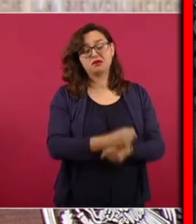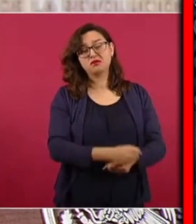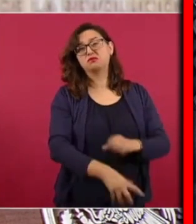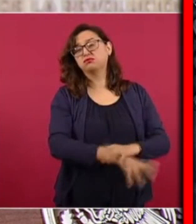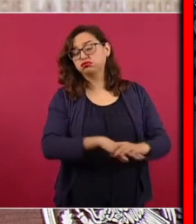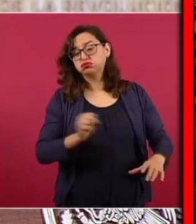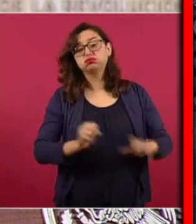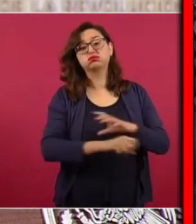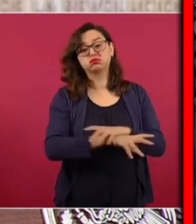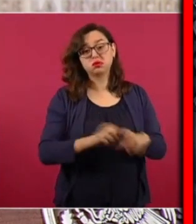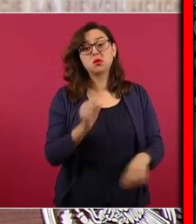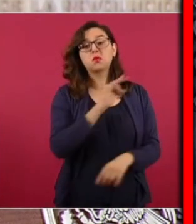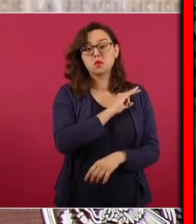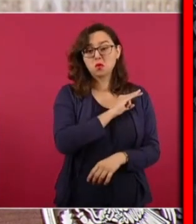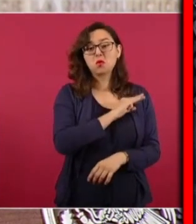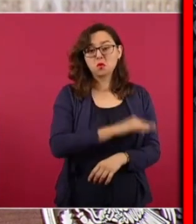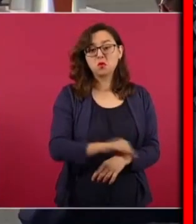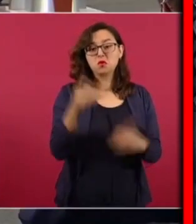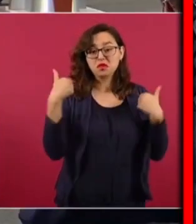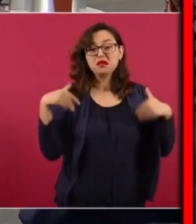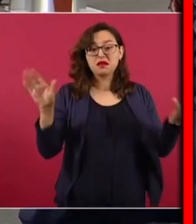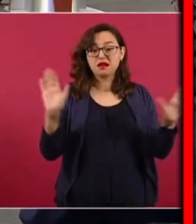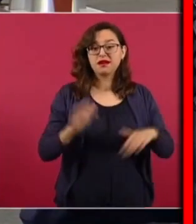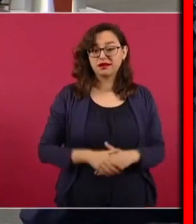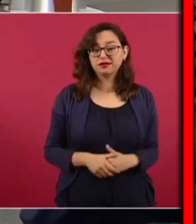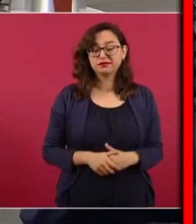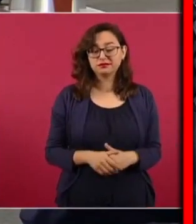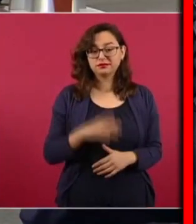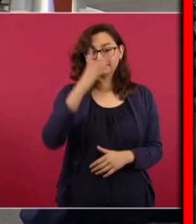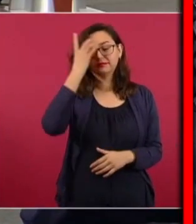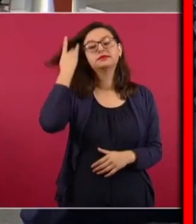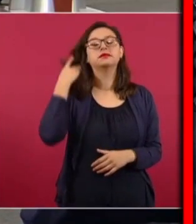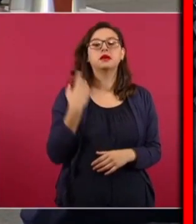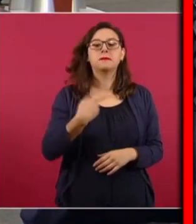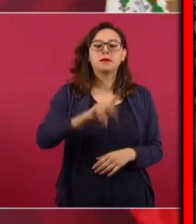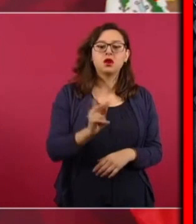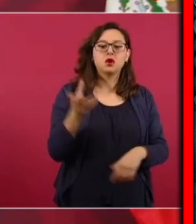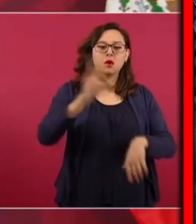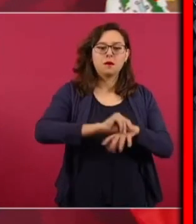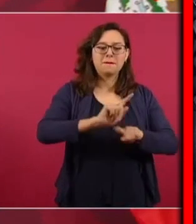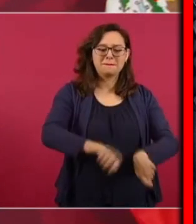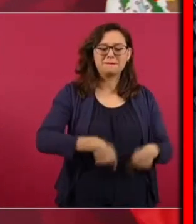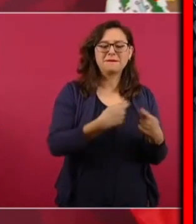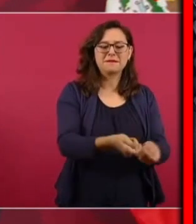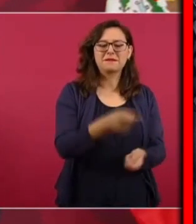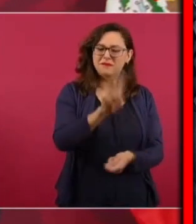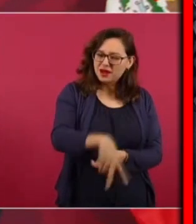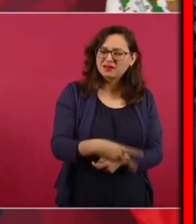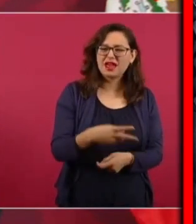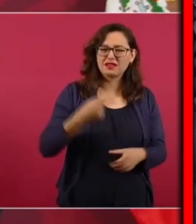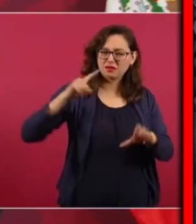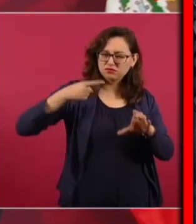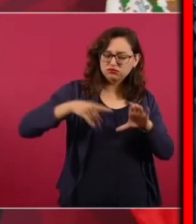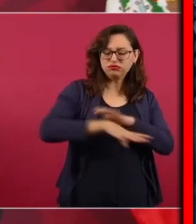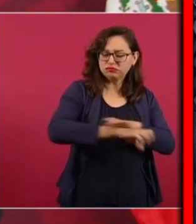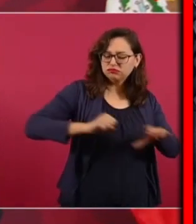sucedió con las concesiones es que se usaban básicamente para la especulación en el